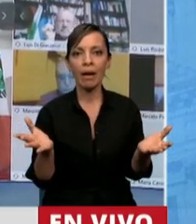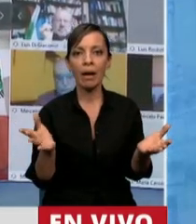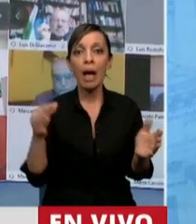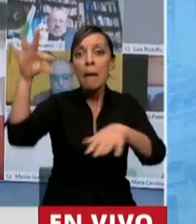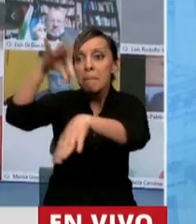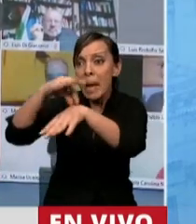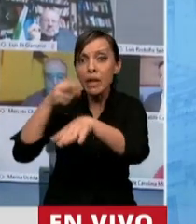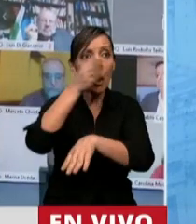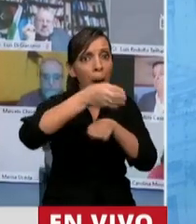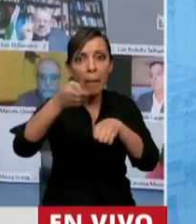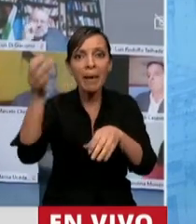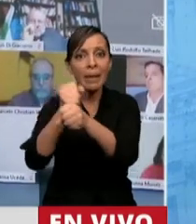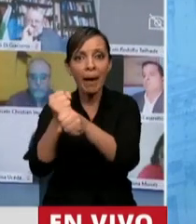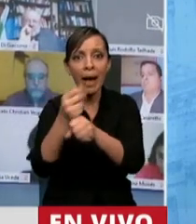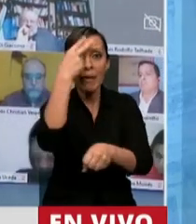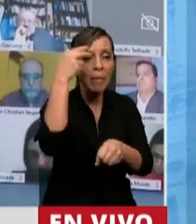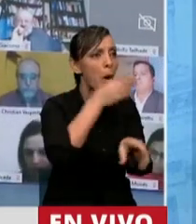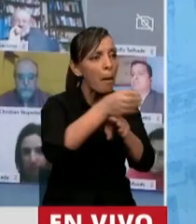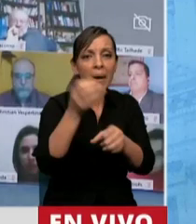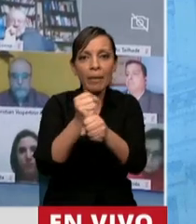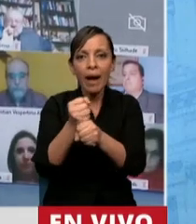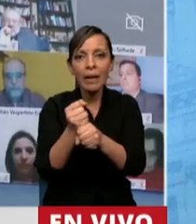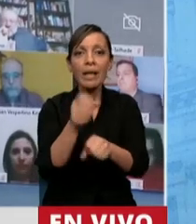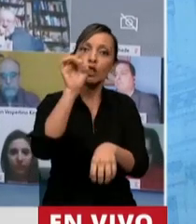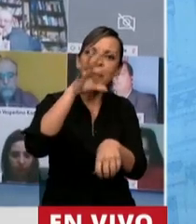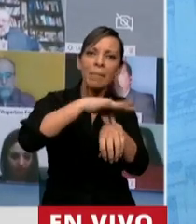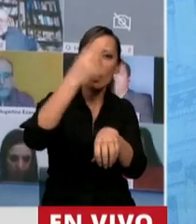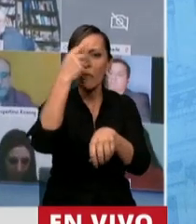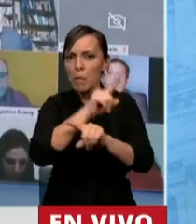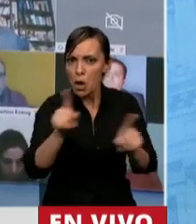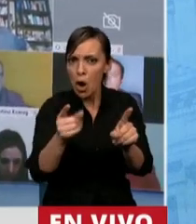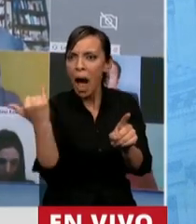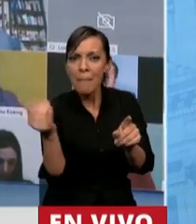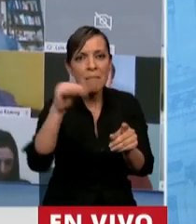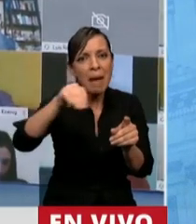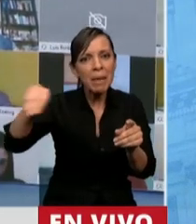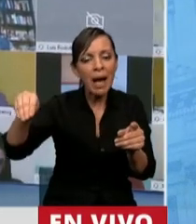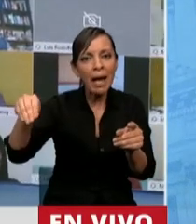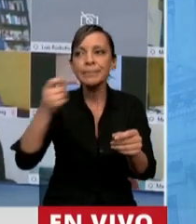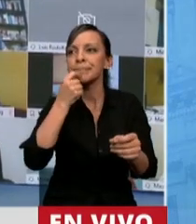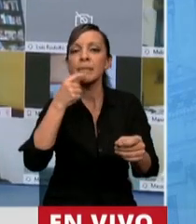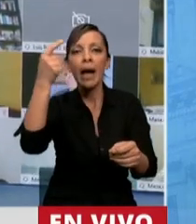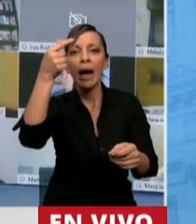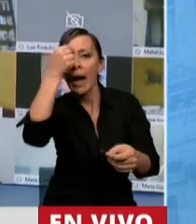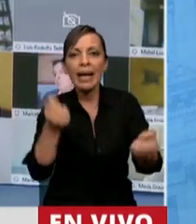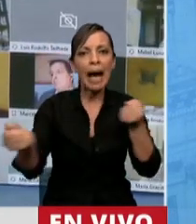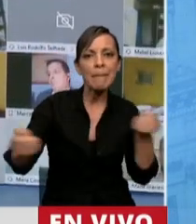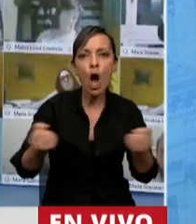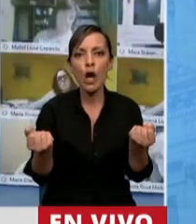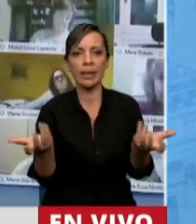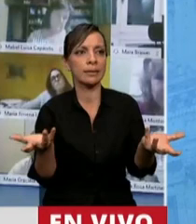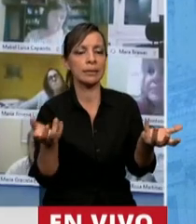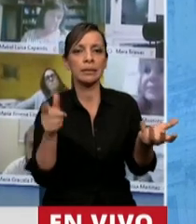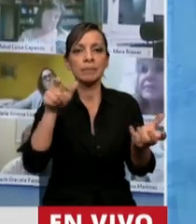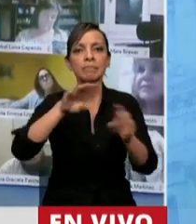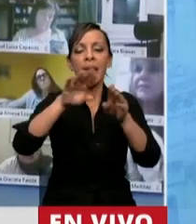médicos, si pueden estar los enfermeros, pero no solamente los médicos y los enfermeros, señor Presidente. Si pueden estar los camioneros, si pueden estar los